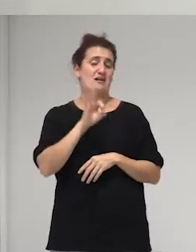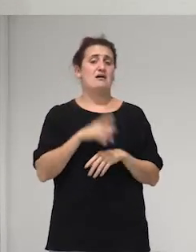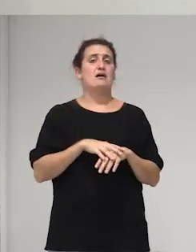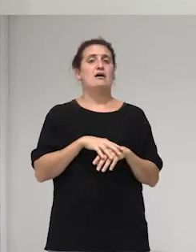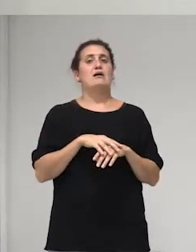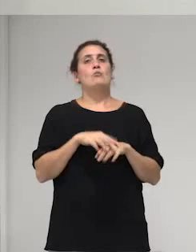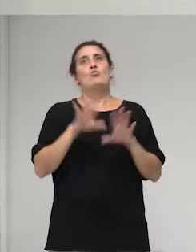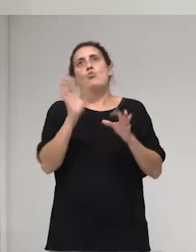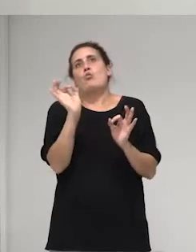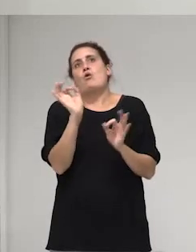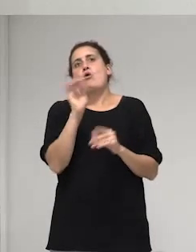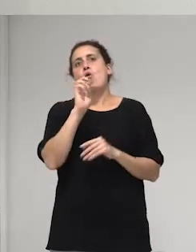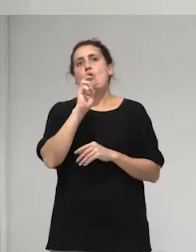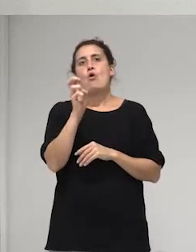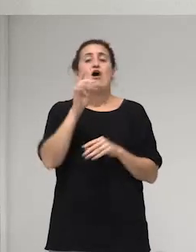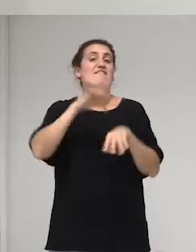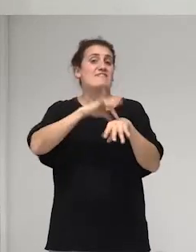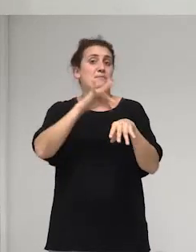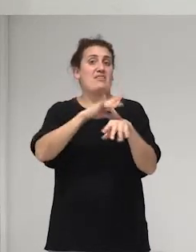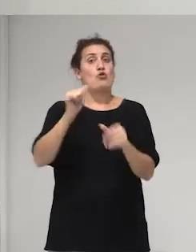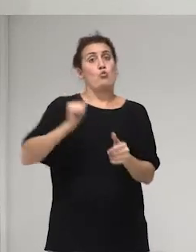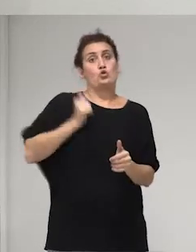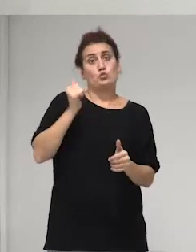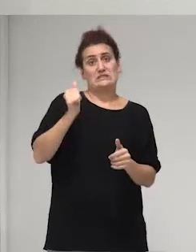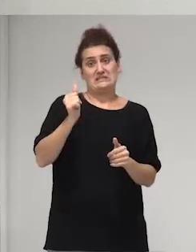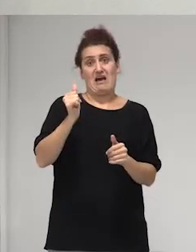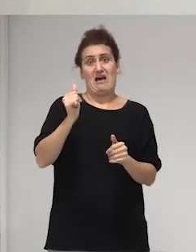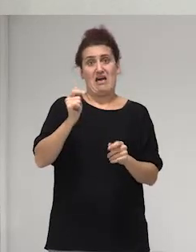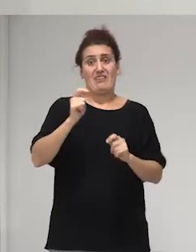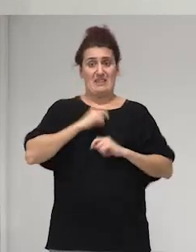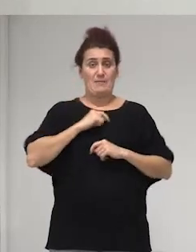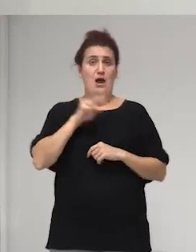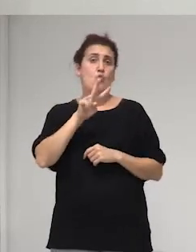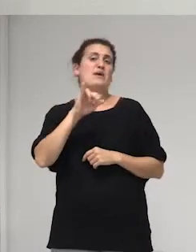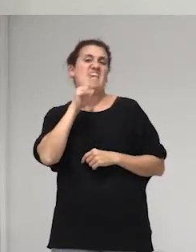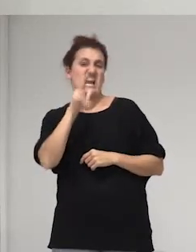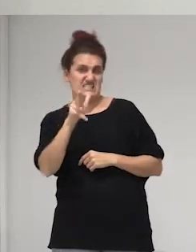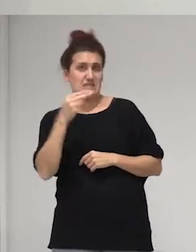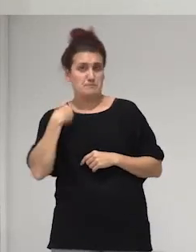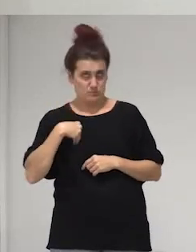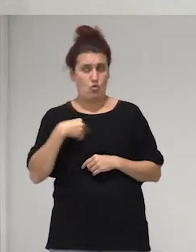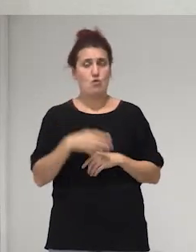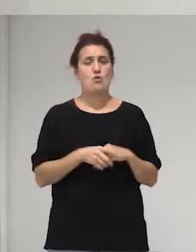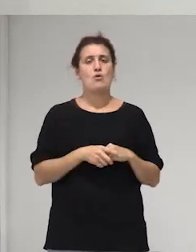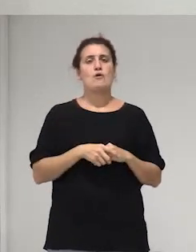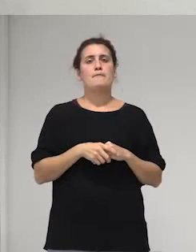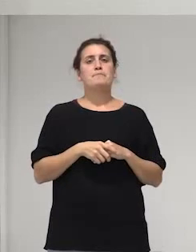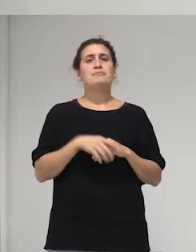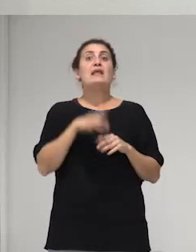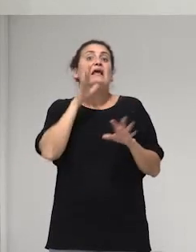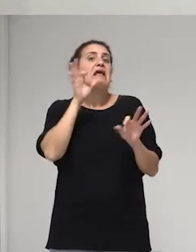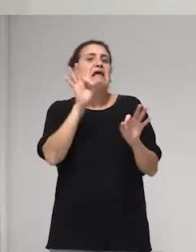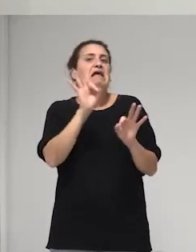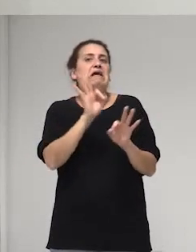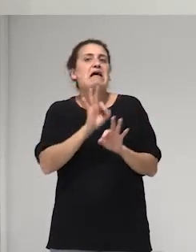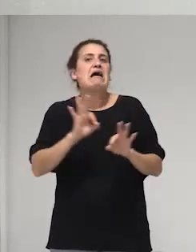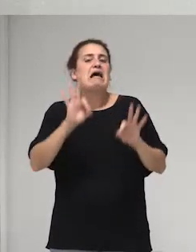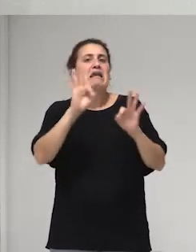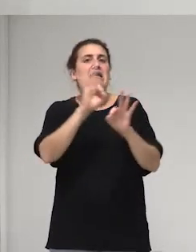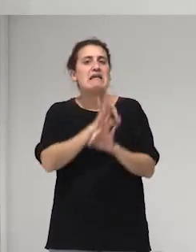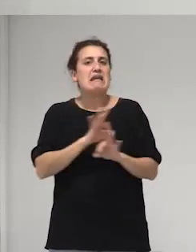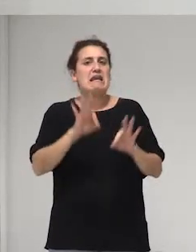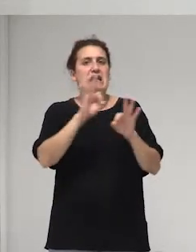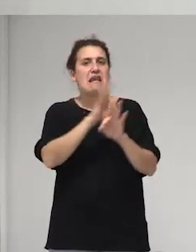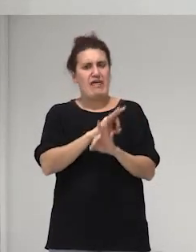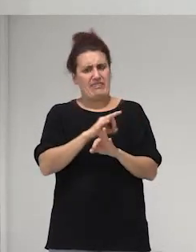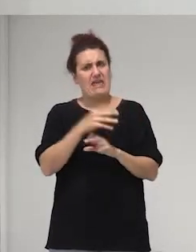una enfermedad oportunista causada por el VIH y bueno nadie a pesar de que existían ya